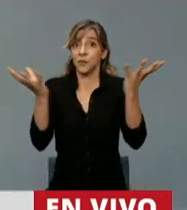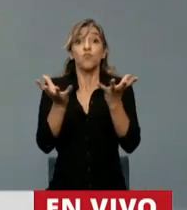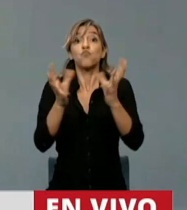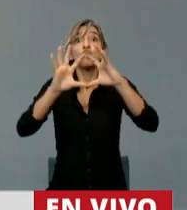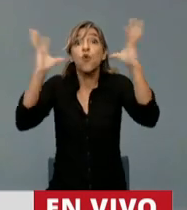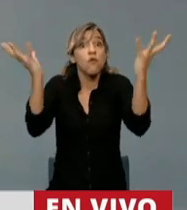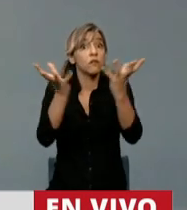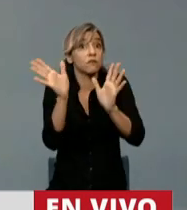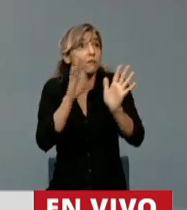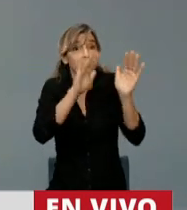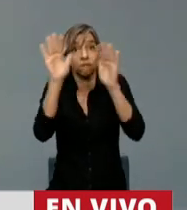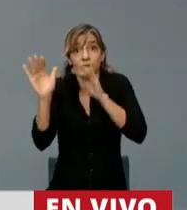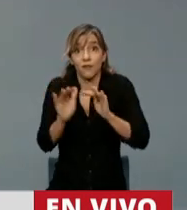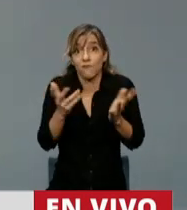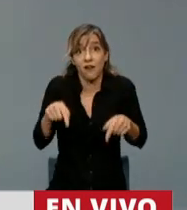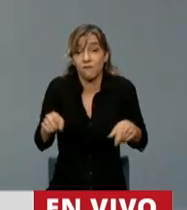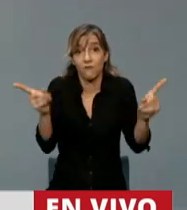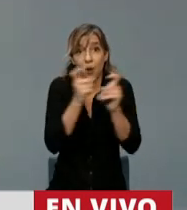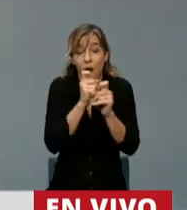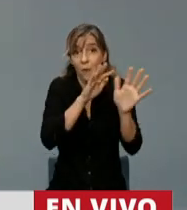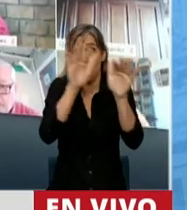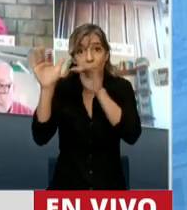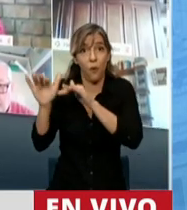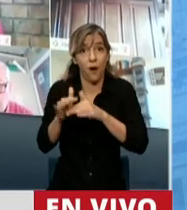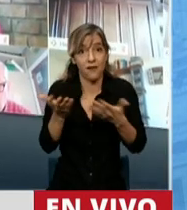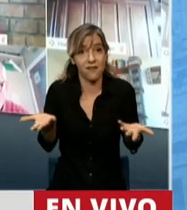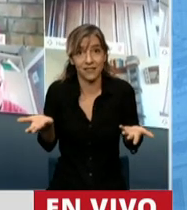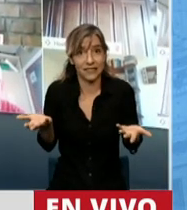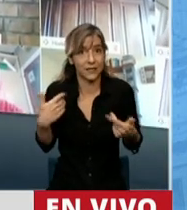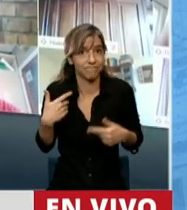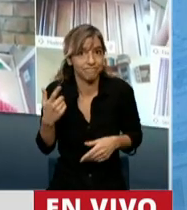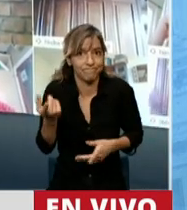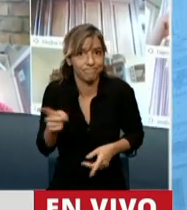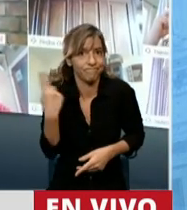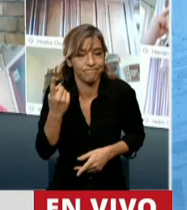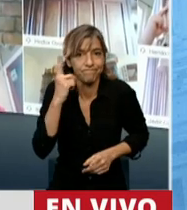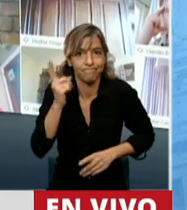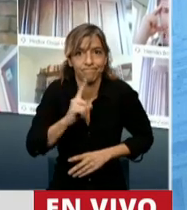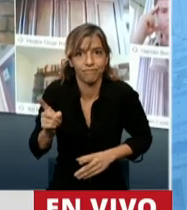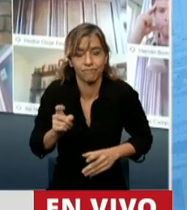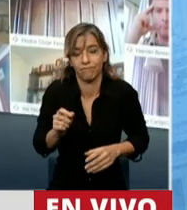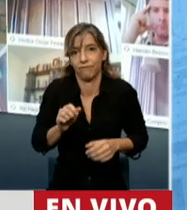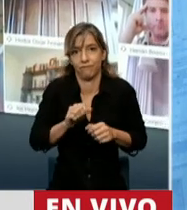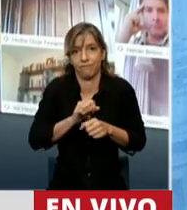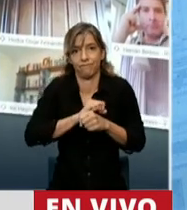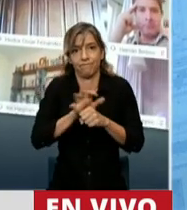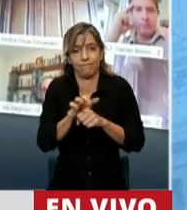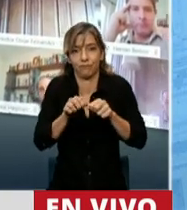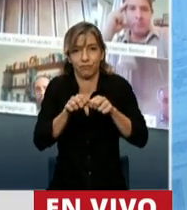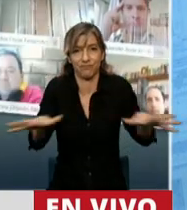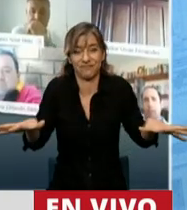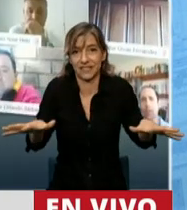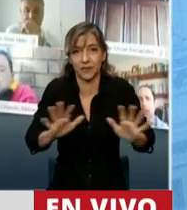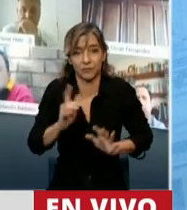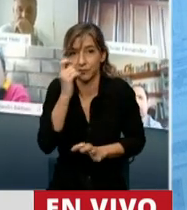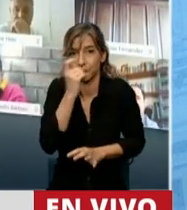problema, de una escala que aún hoy es inconmensurable. Una pandemia que puso a prueba todo lo conocido en un instante.